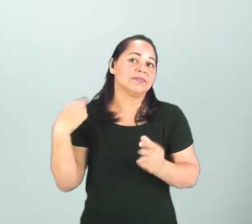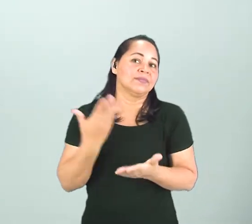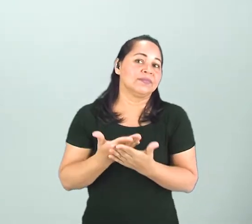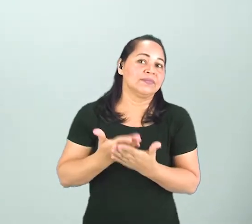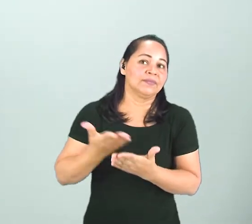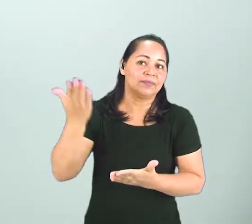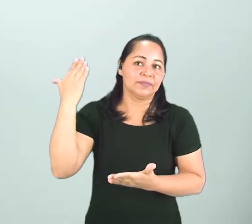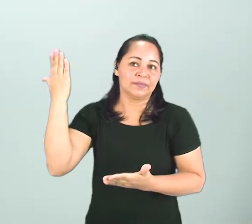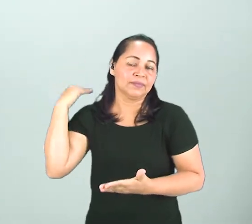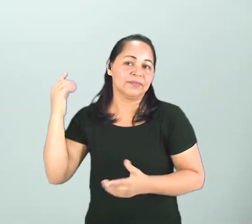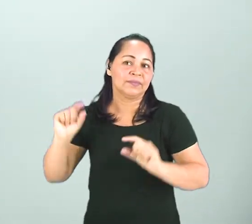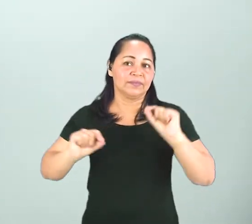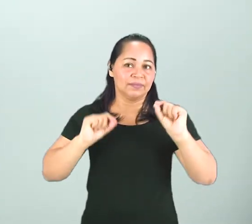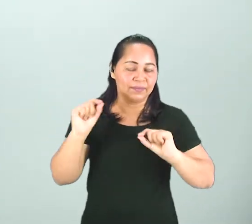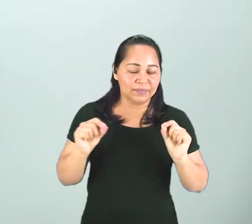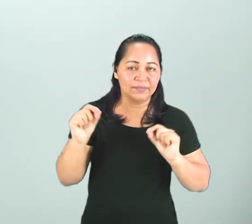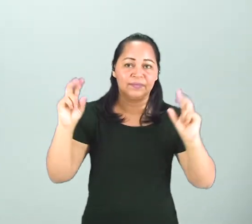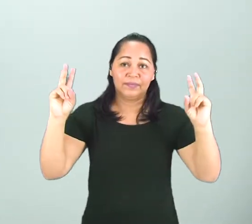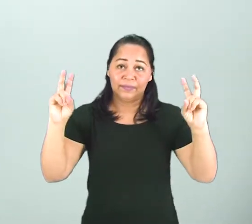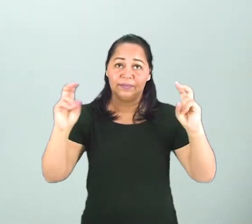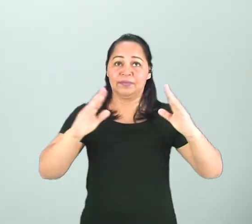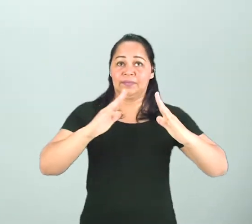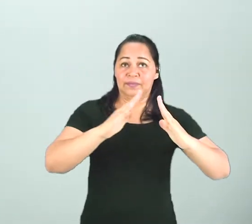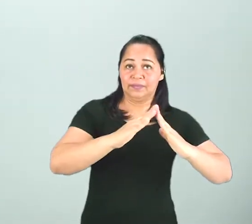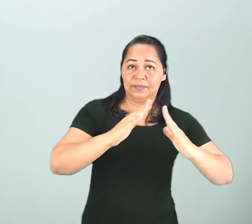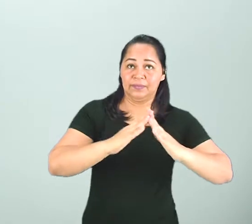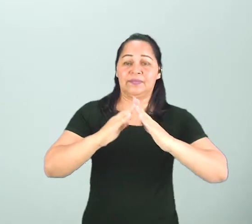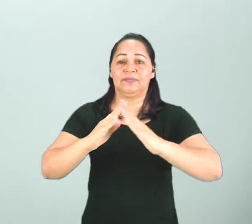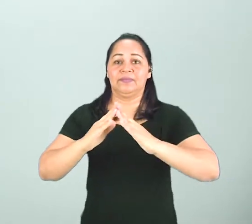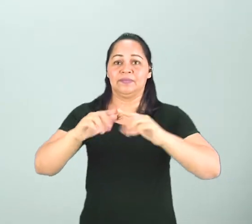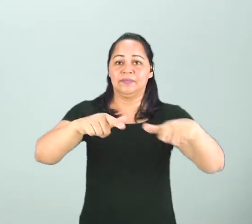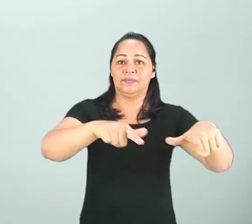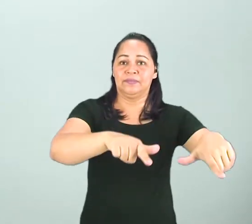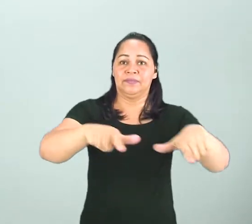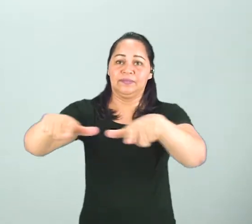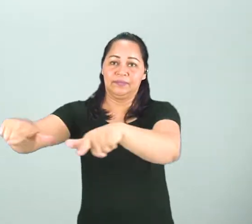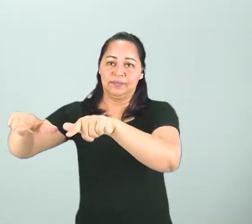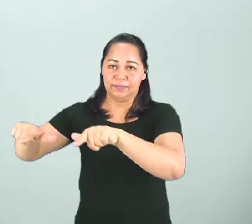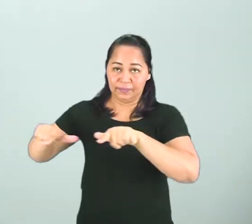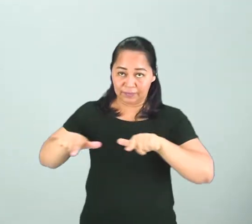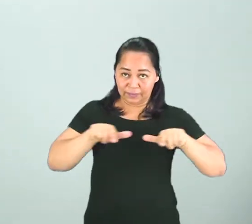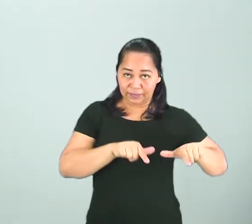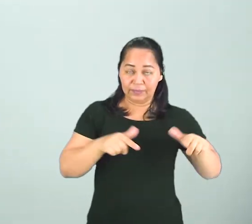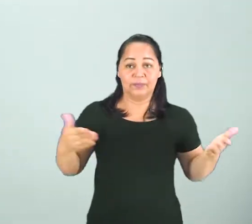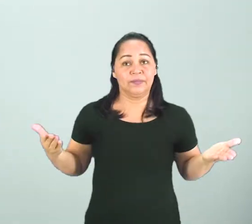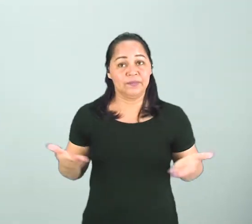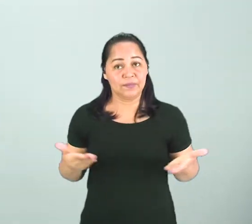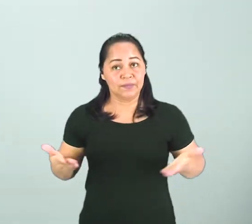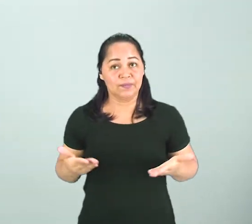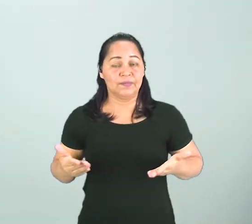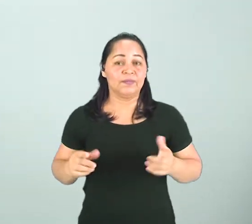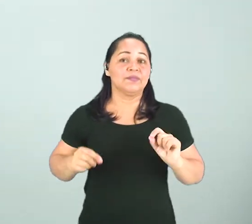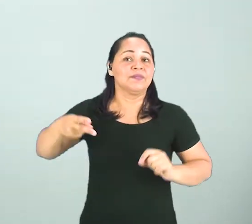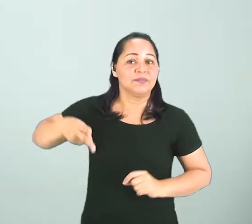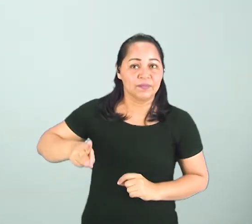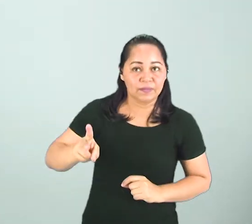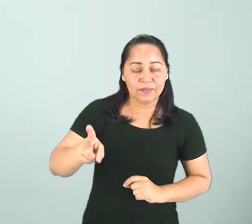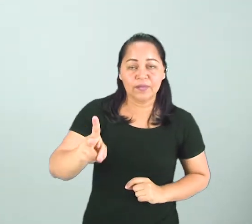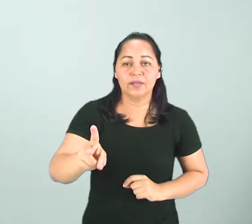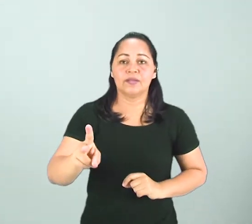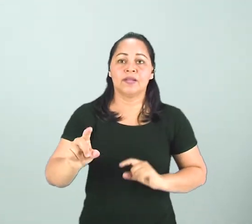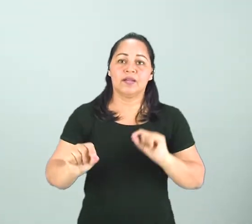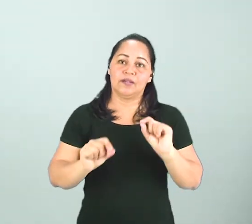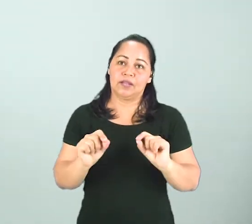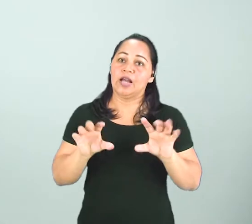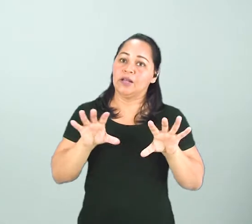trabajando acerca de las casas, ¿no? Las partes de una casa. Hoy nosotros vamos a continuar en